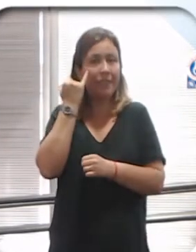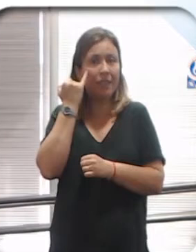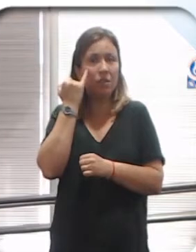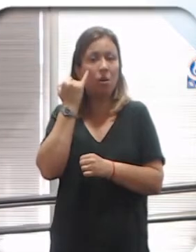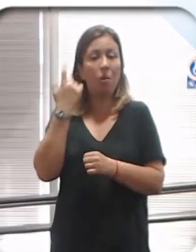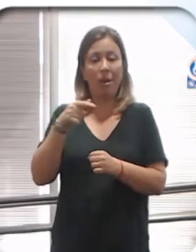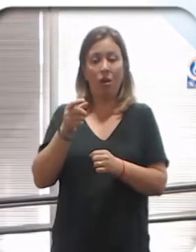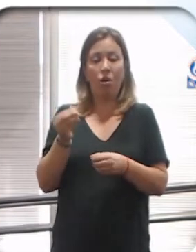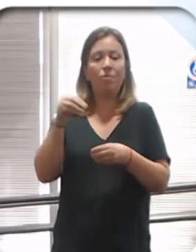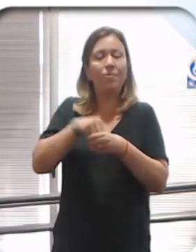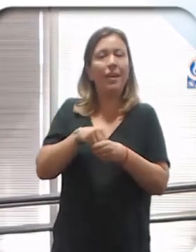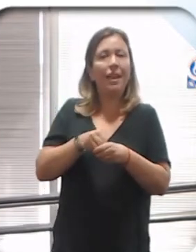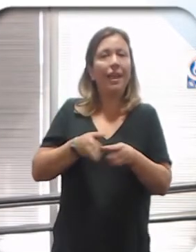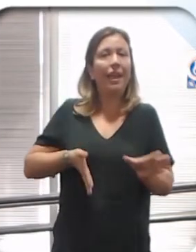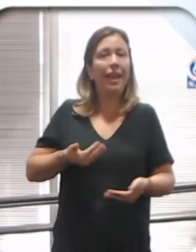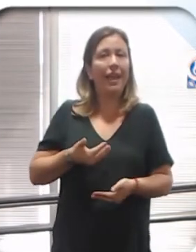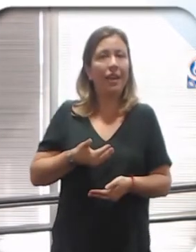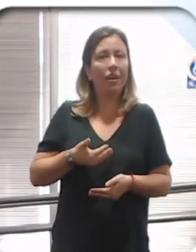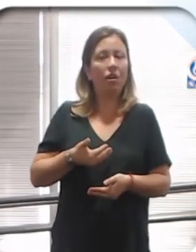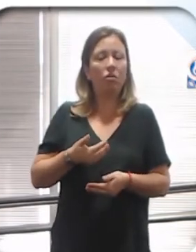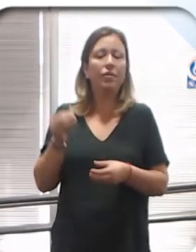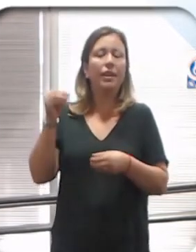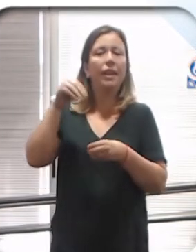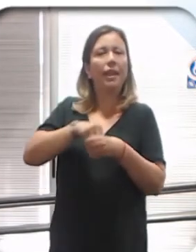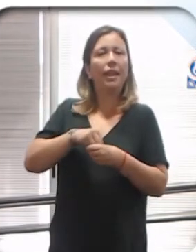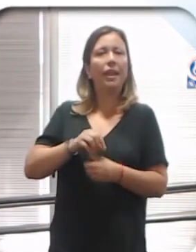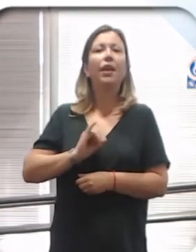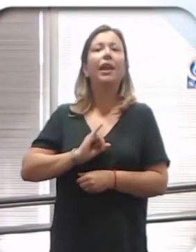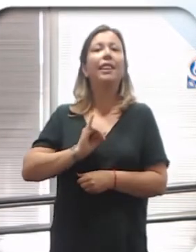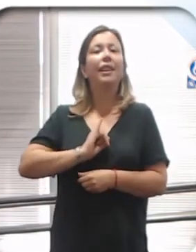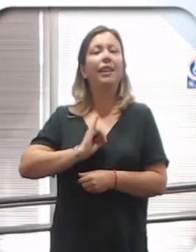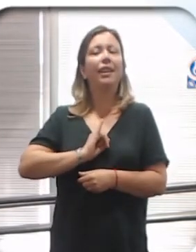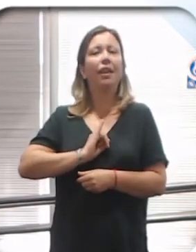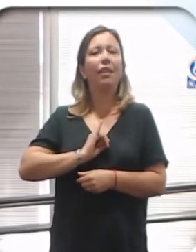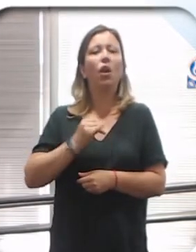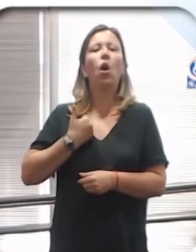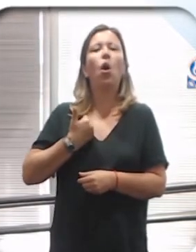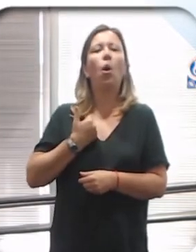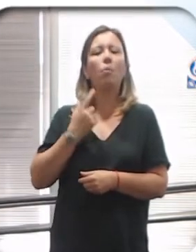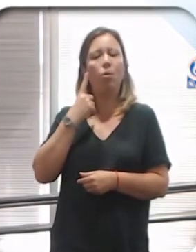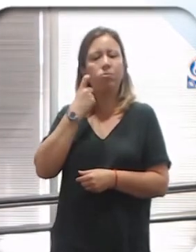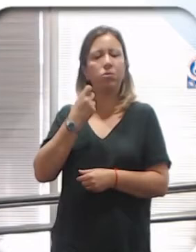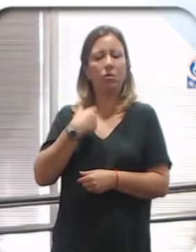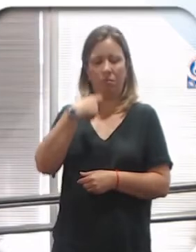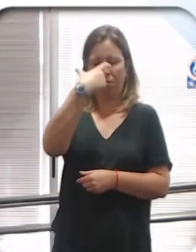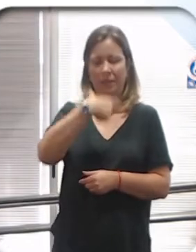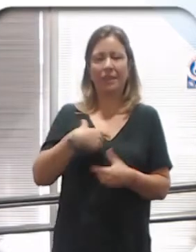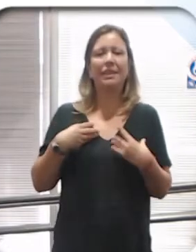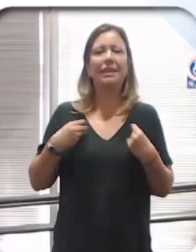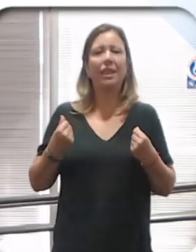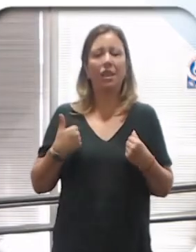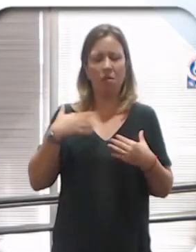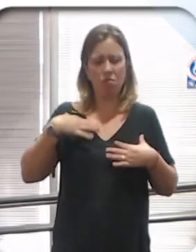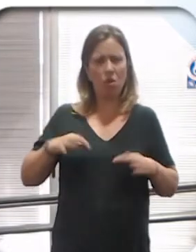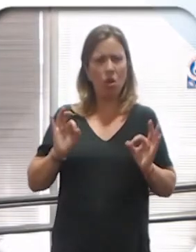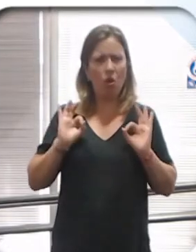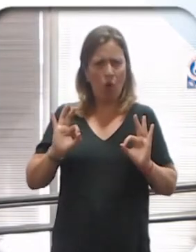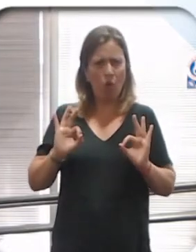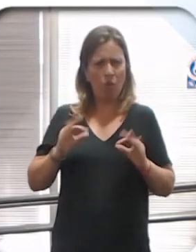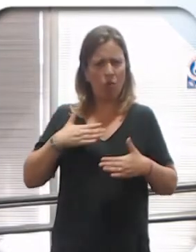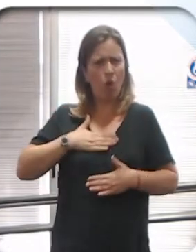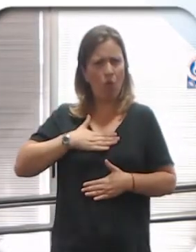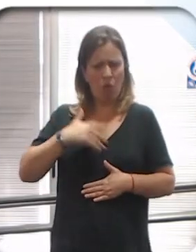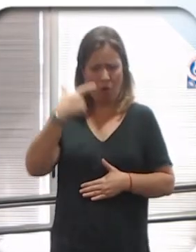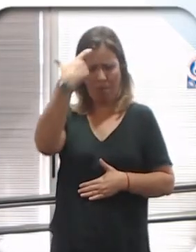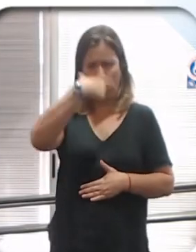incluir este género, va a incluir la identidad de sexo y género. Cómo yo me identifico, si estoy conforme y estoy